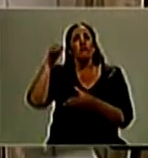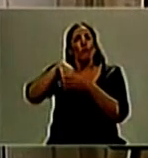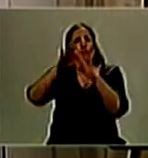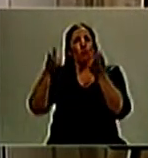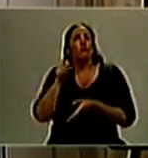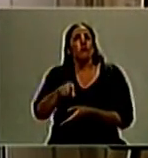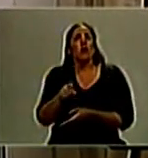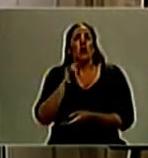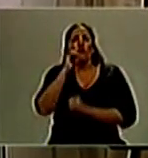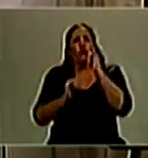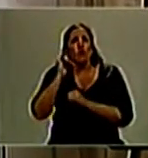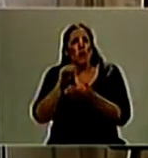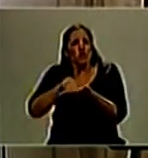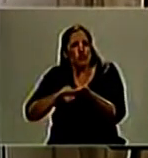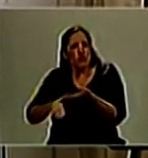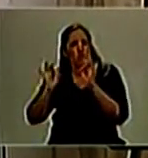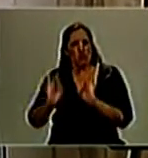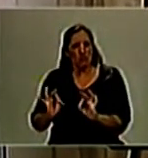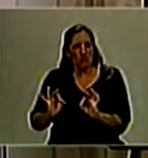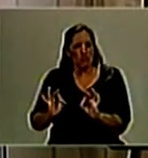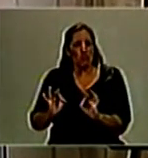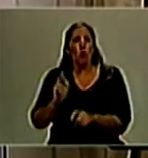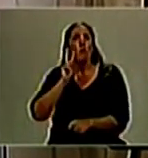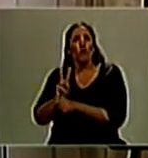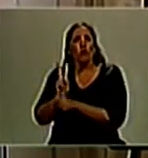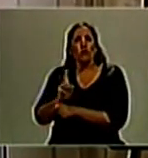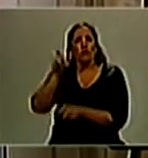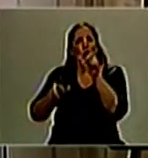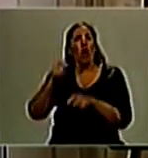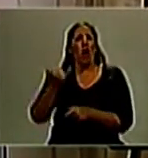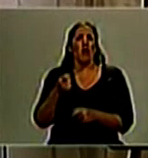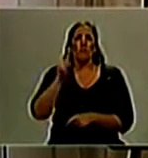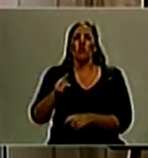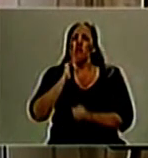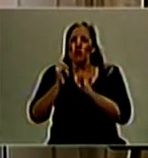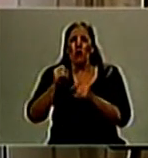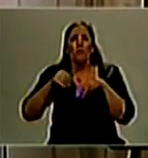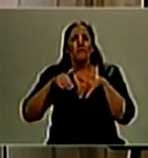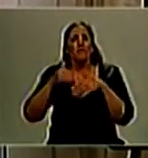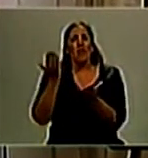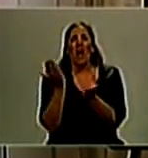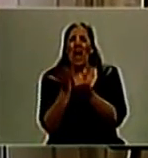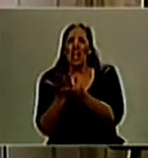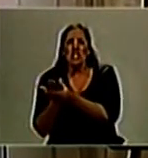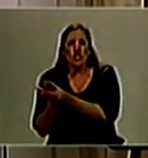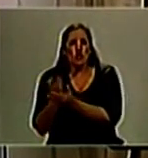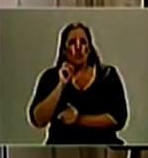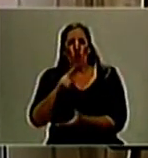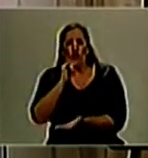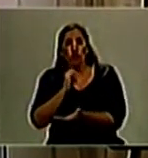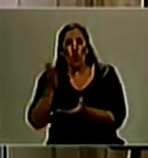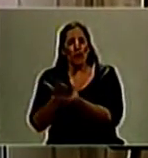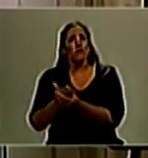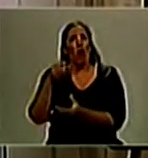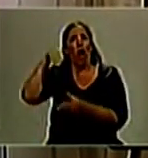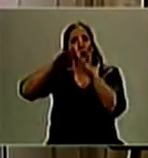los bancos de protección de datos y archivos de inteligencia que tendrán los siguientes objetivos. Controlar el ingreso y salida